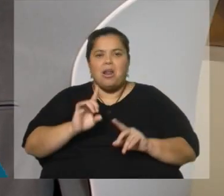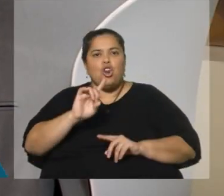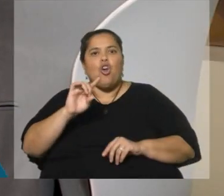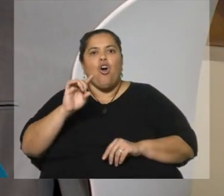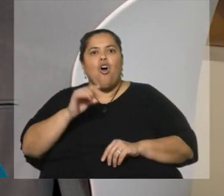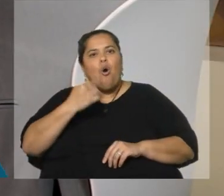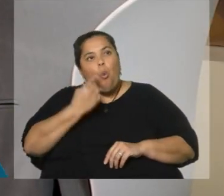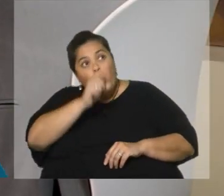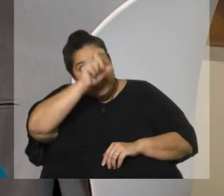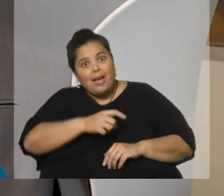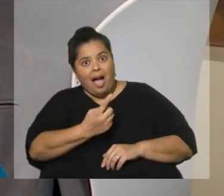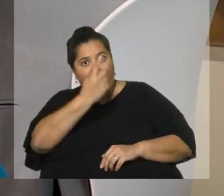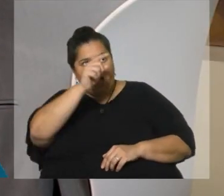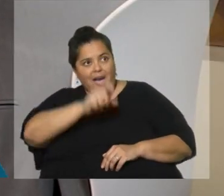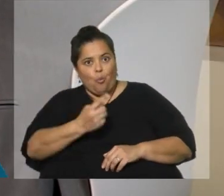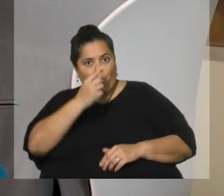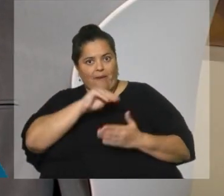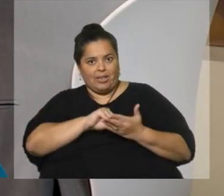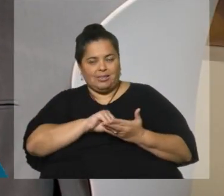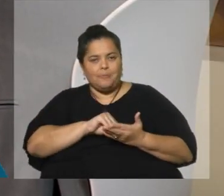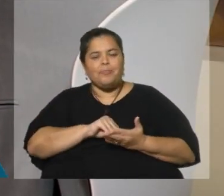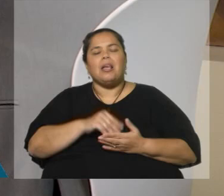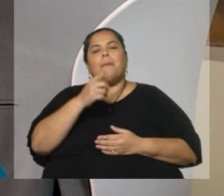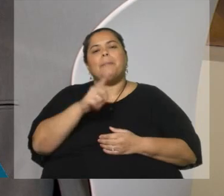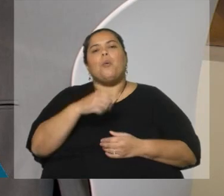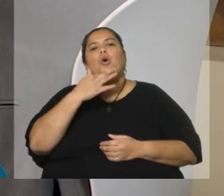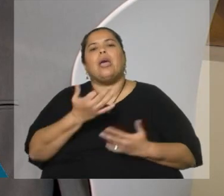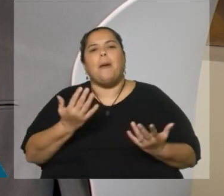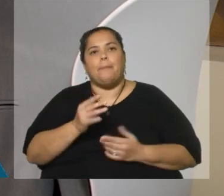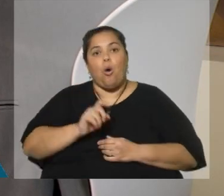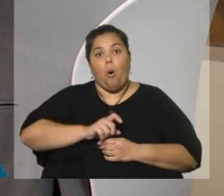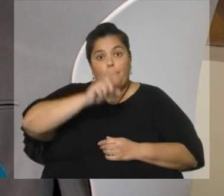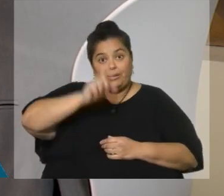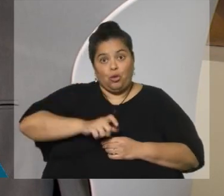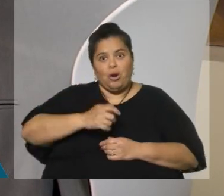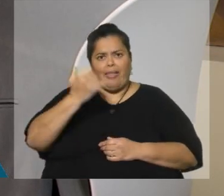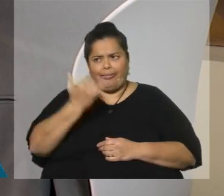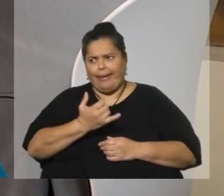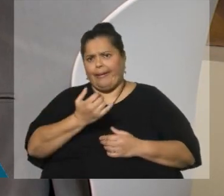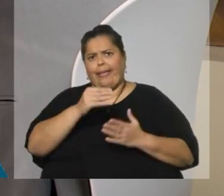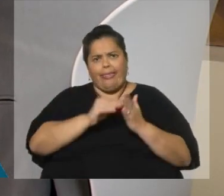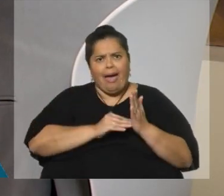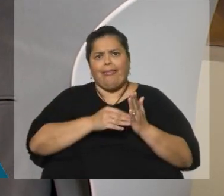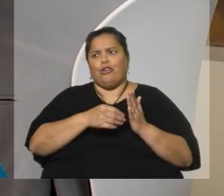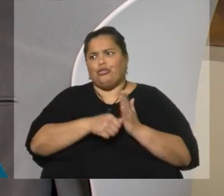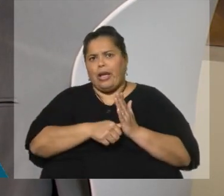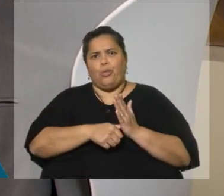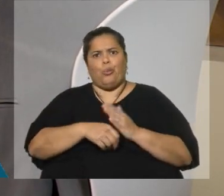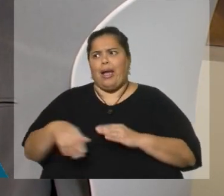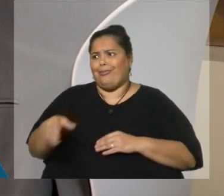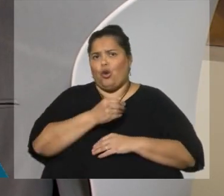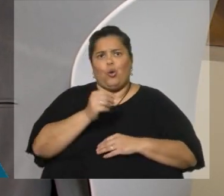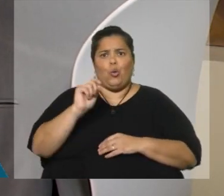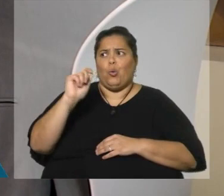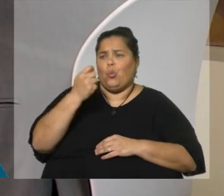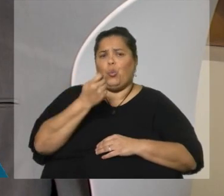polémica, es cierto, en las redes también, pero si hay alguien que tiene los datos nuestros y la cédula nuestra es el Estado, para empezar, ¿no? Sí, por supuesto. Todos los órganos, la UTE,